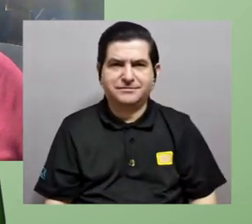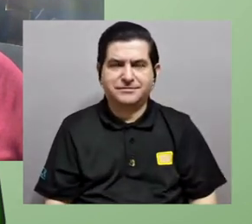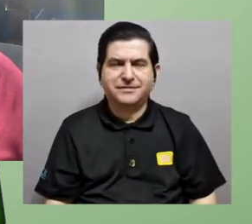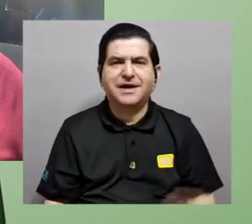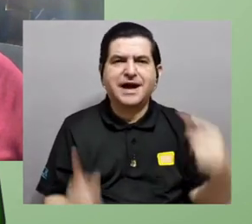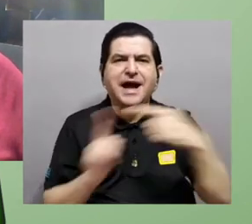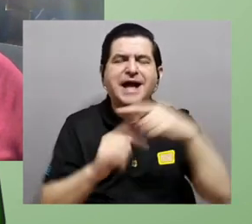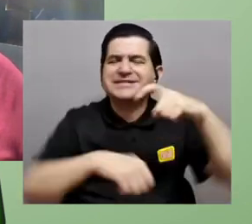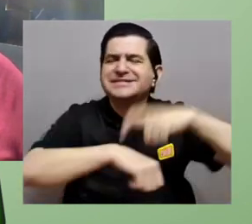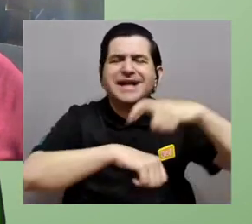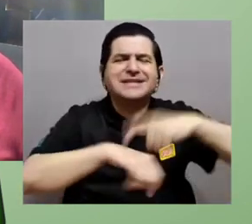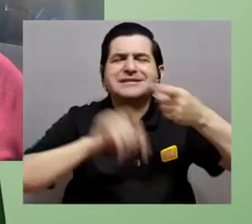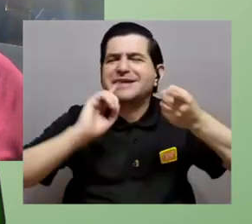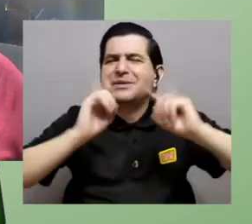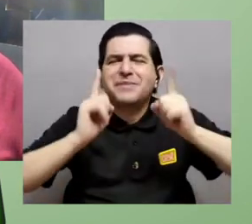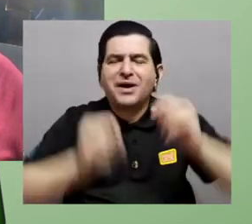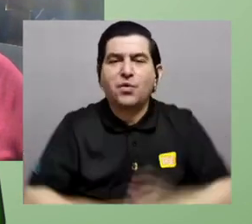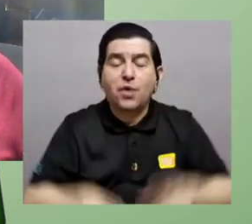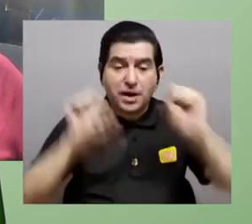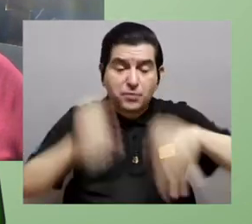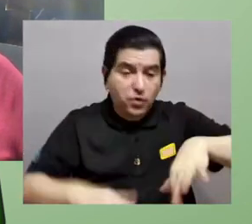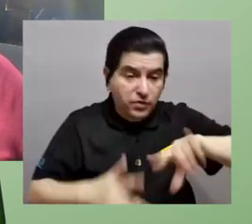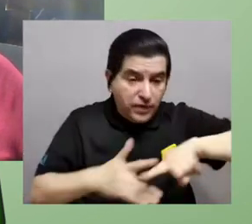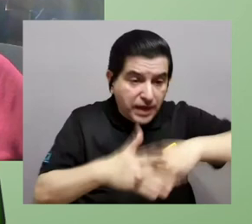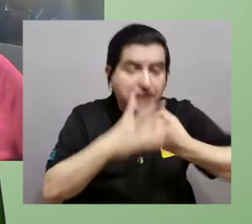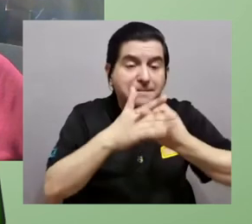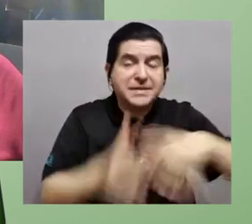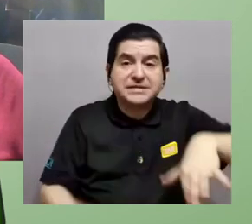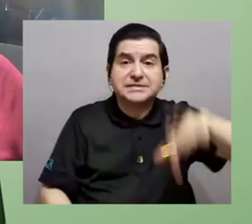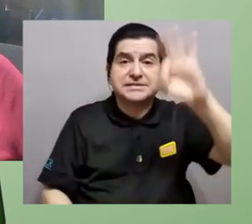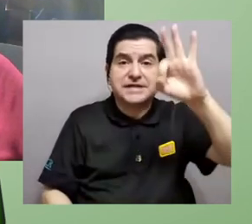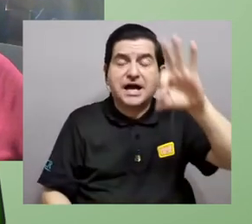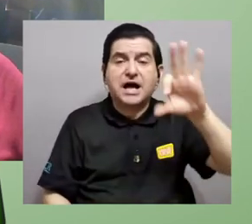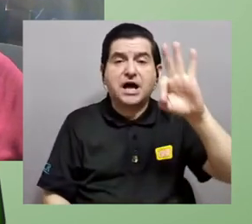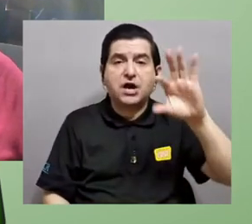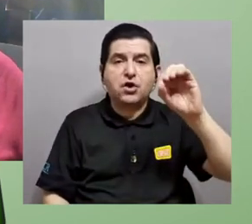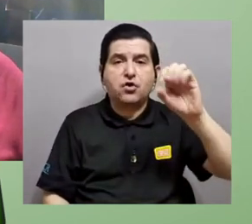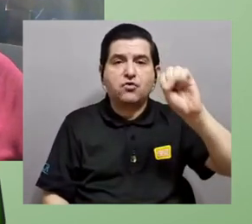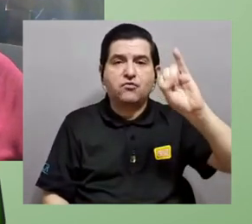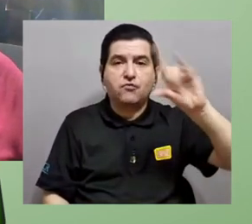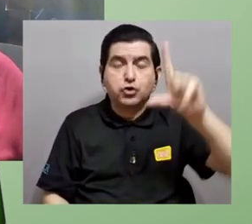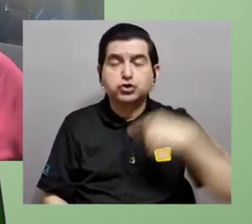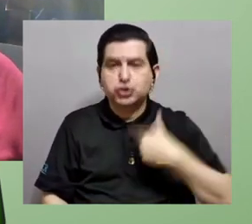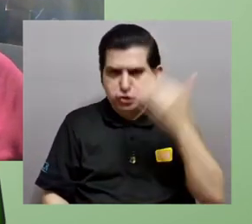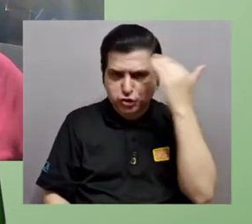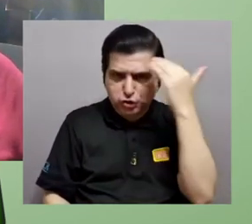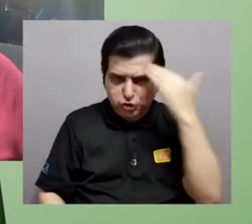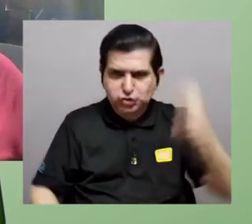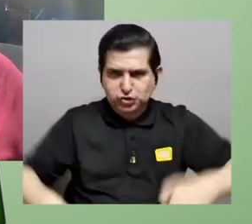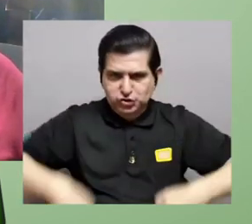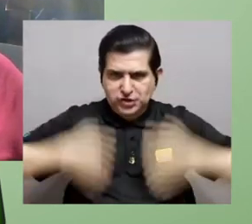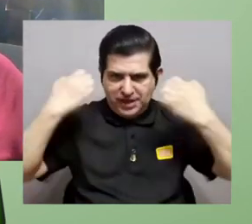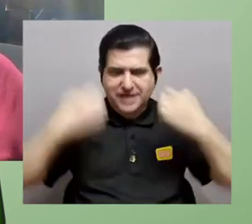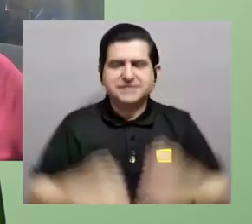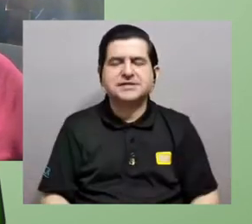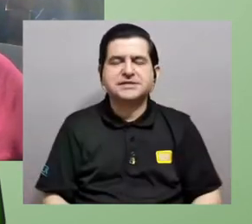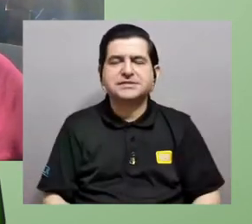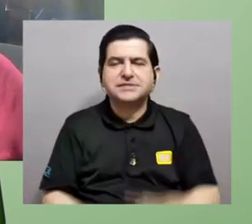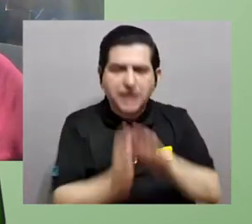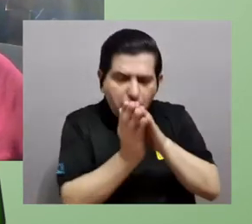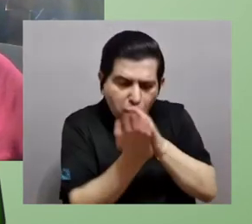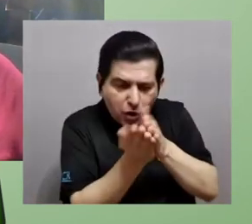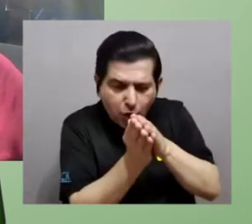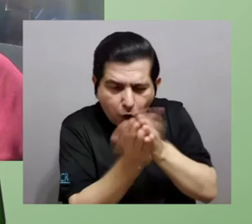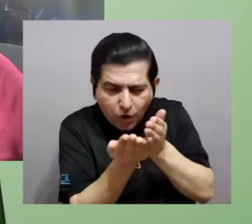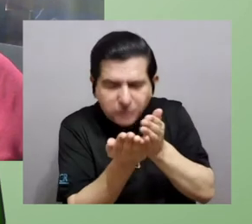este hasta qué etapa por decirlo así podemos encontrar fósiles porque yo sé que existen de